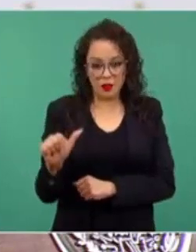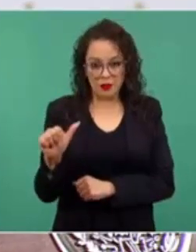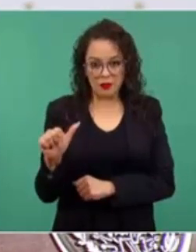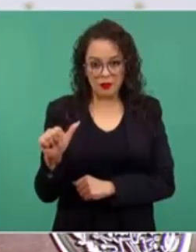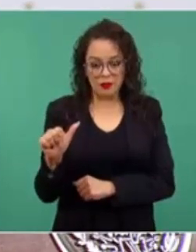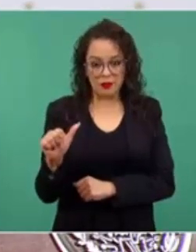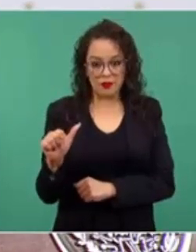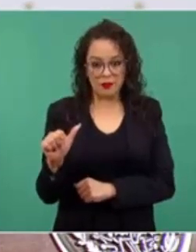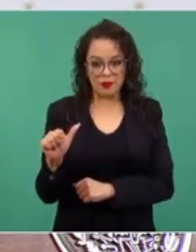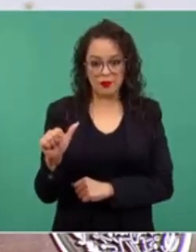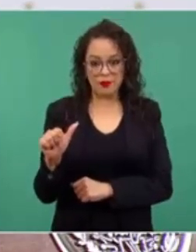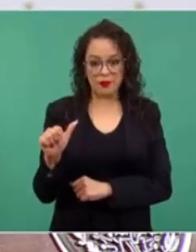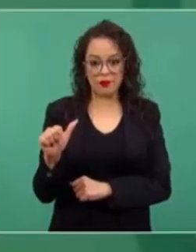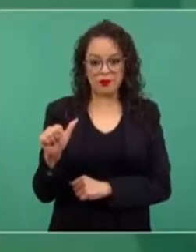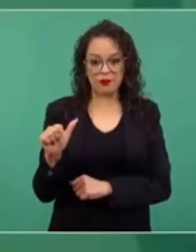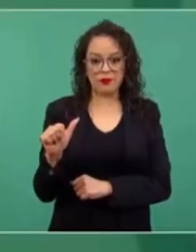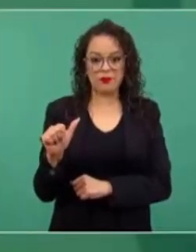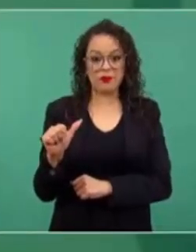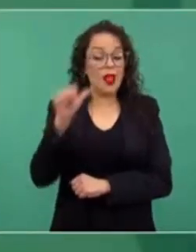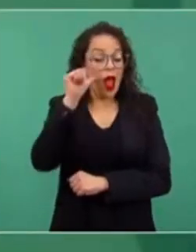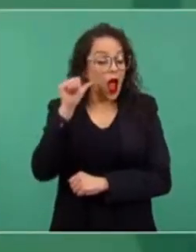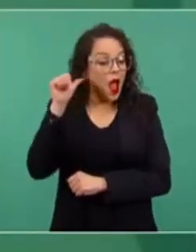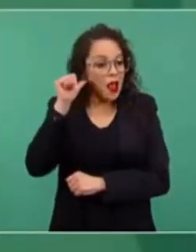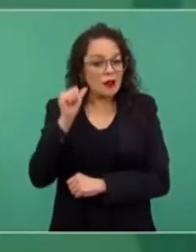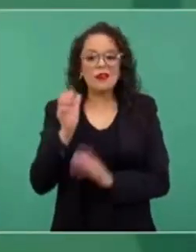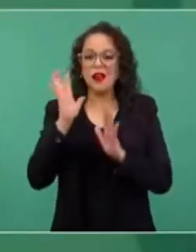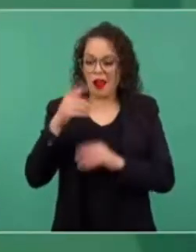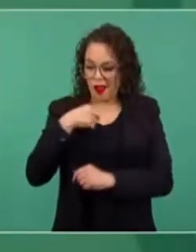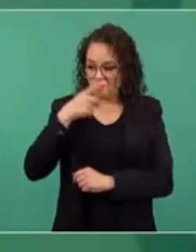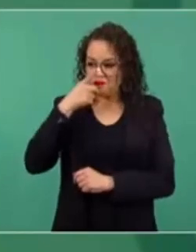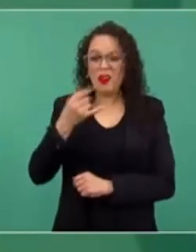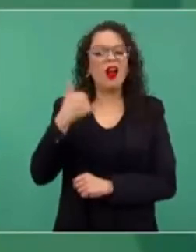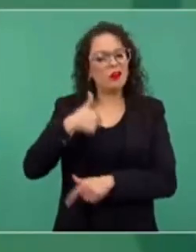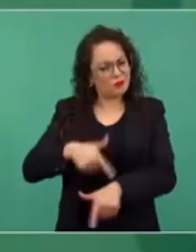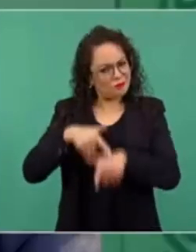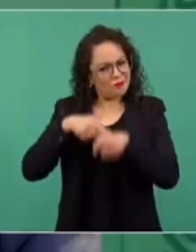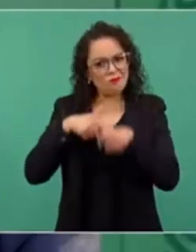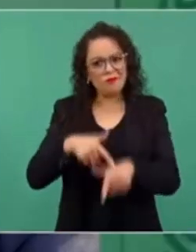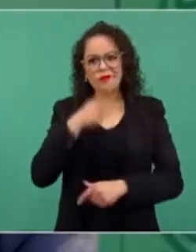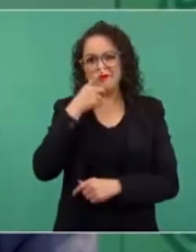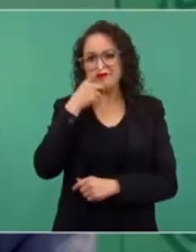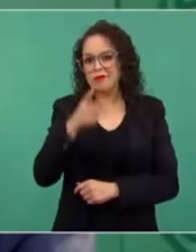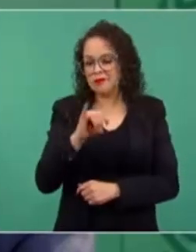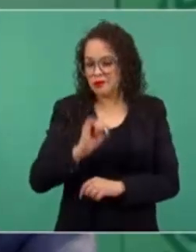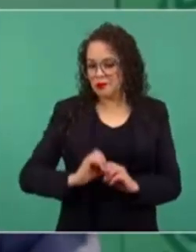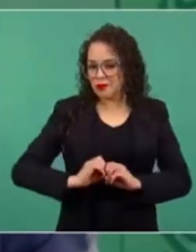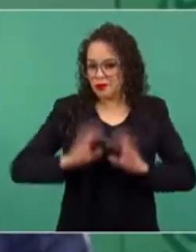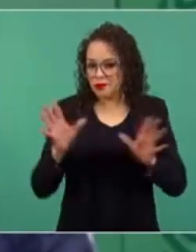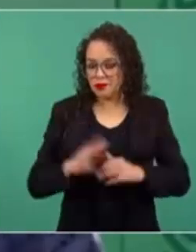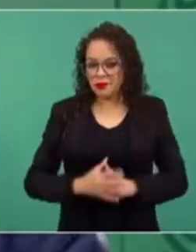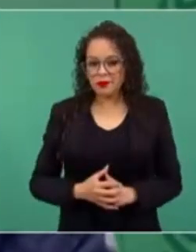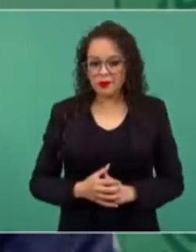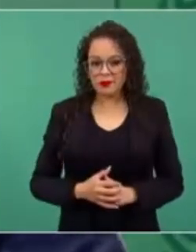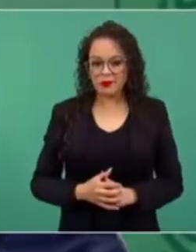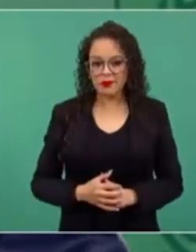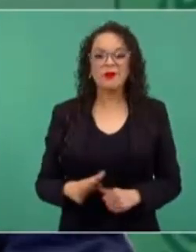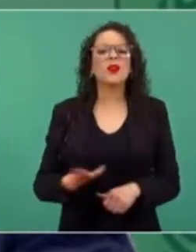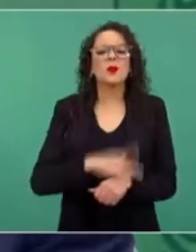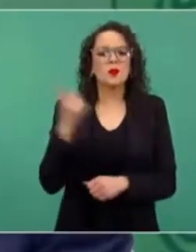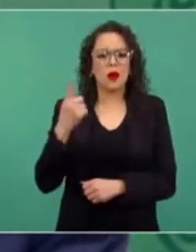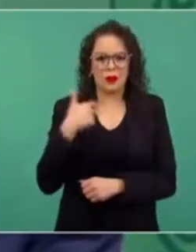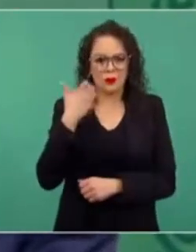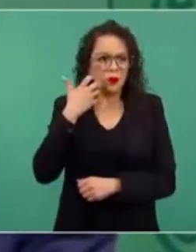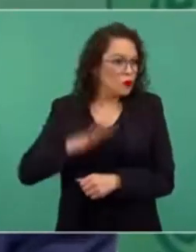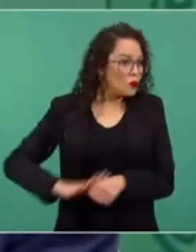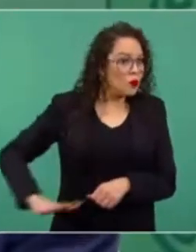Iberdrola, que ya lo dije ayer y lo voy a seguir diciendo, porque quiero que se